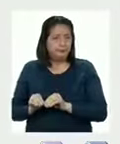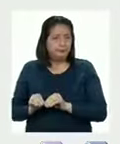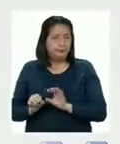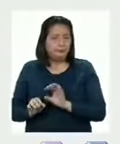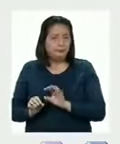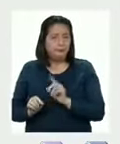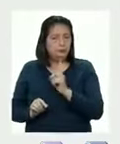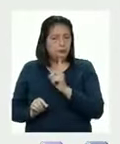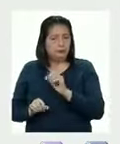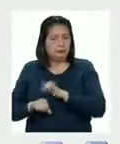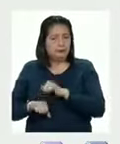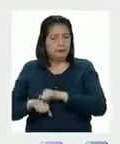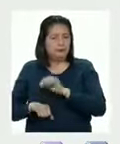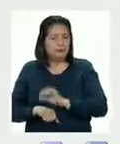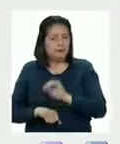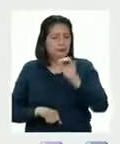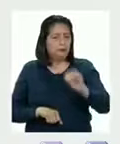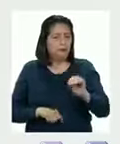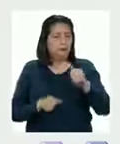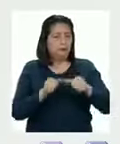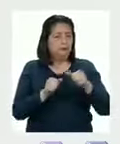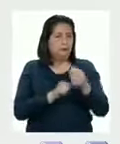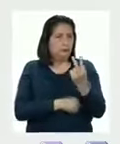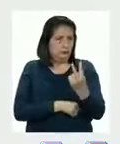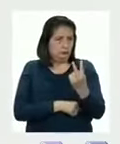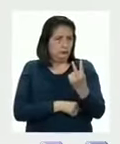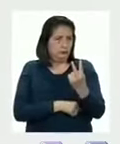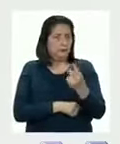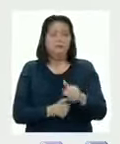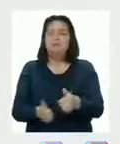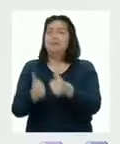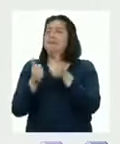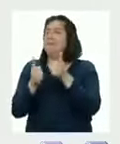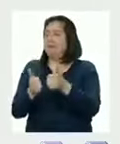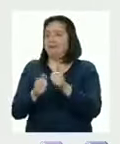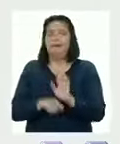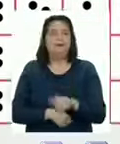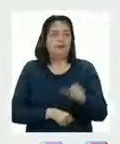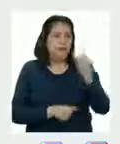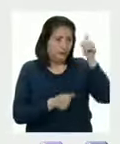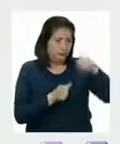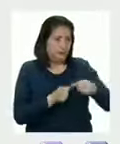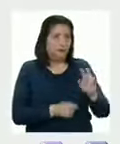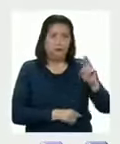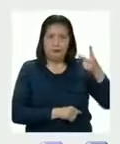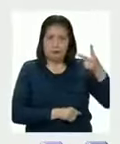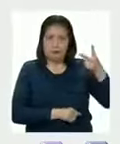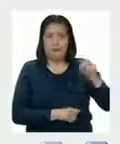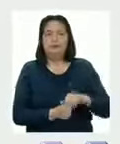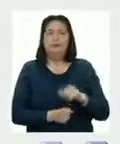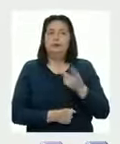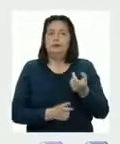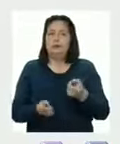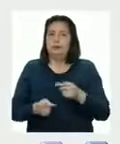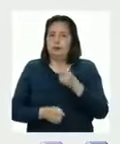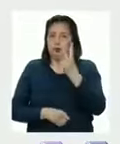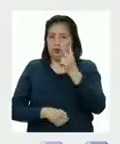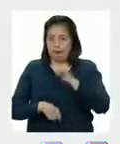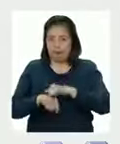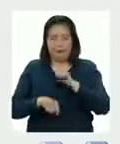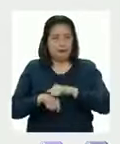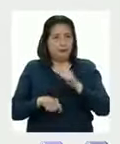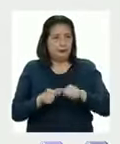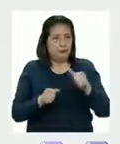y se reemplazan por una en la casilla del dos Exacto Recordemos la situación dos Cuando hay dos